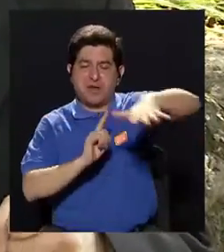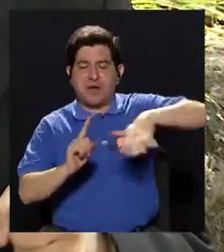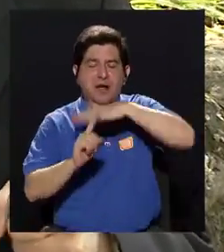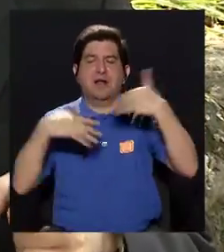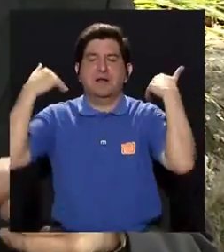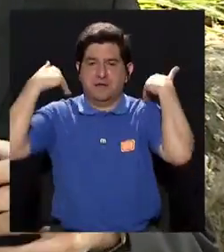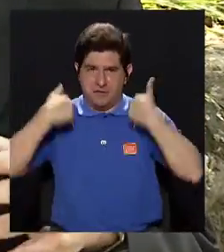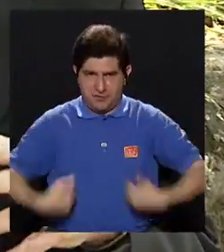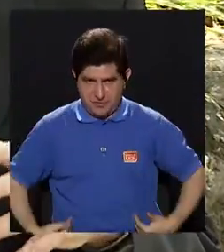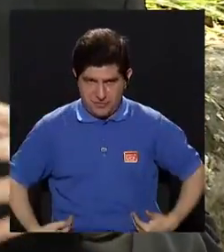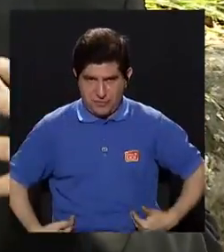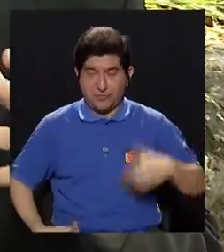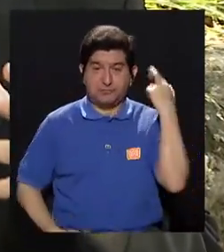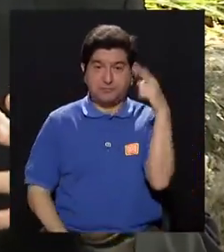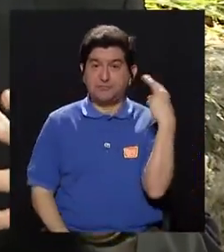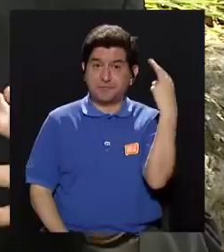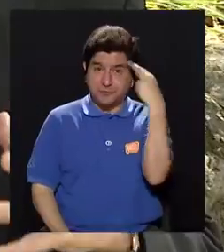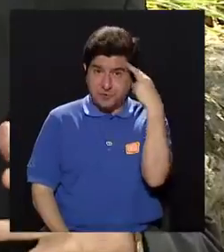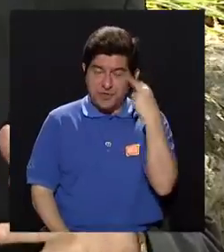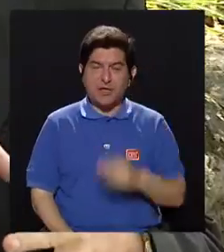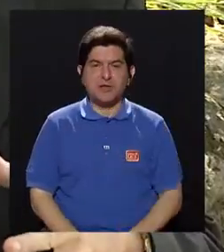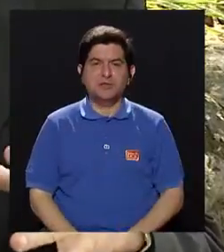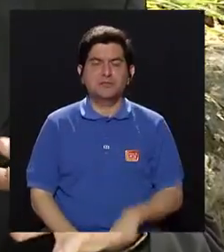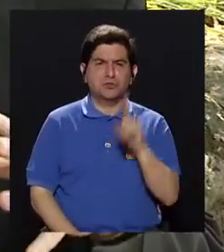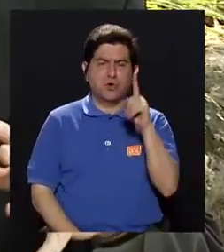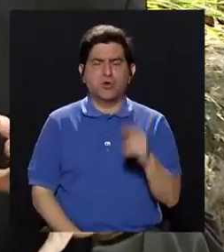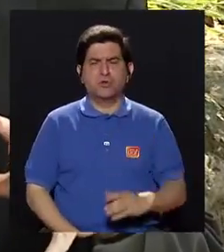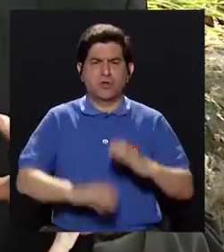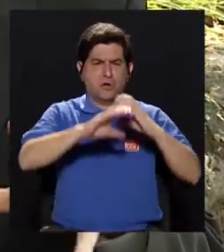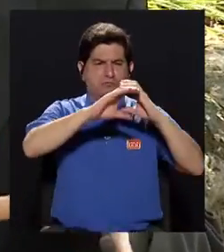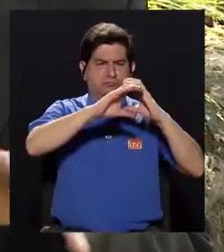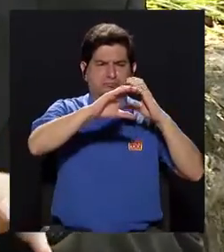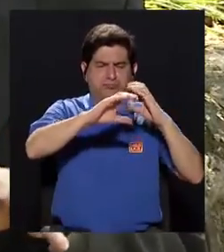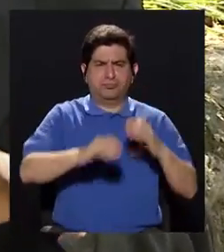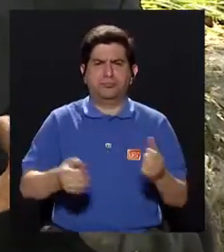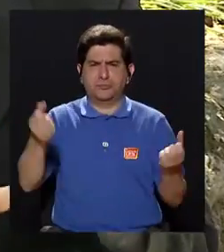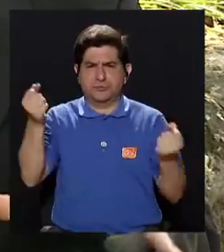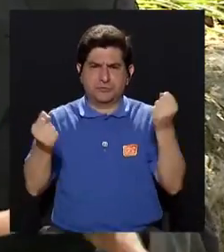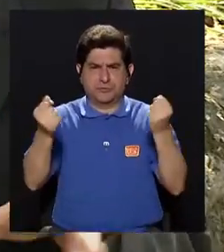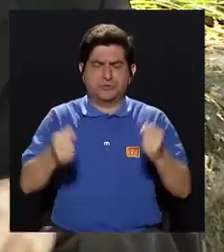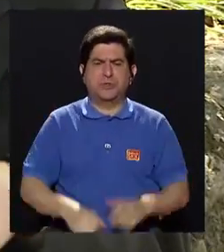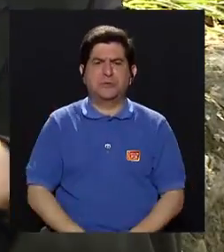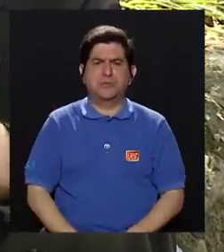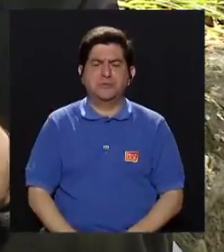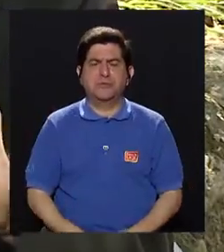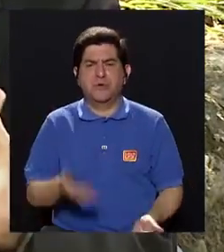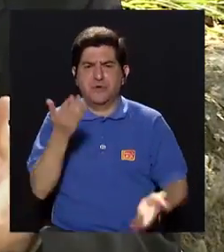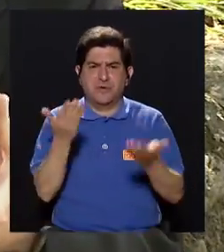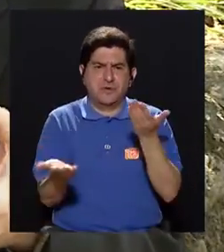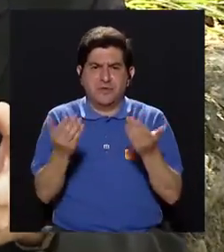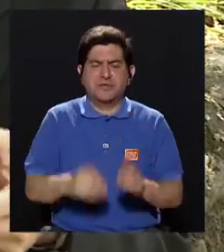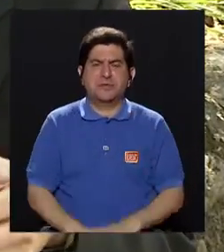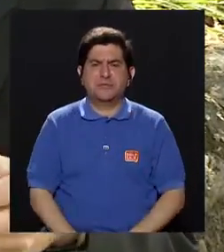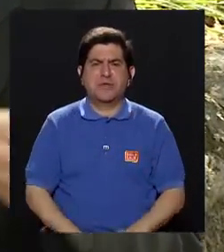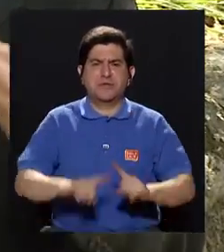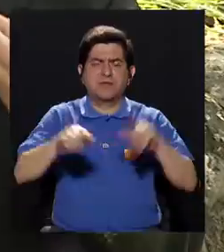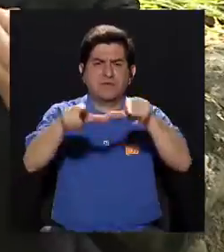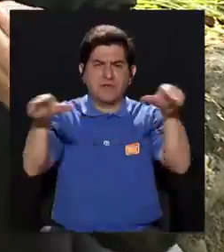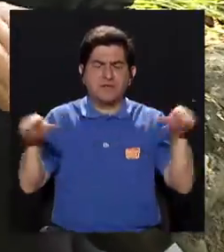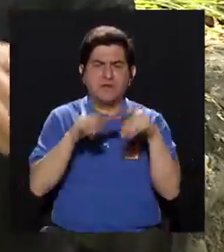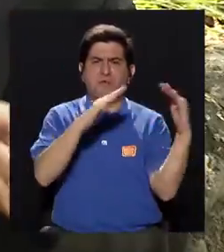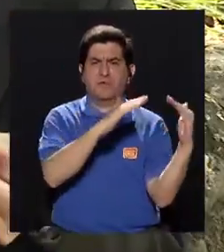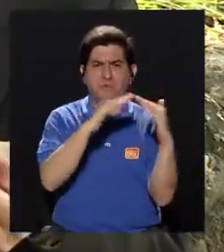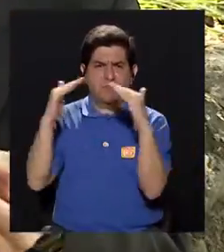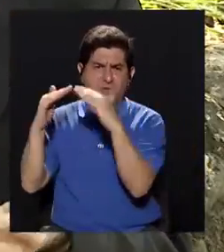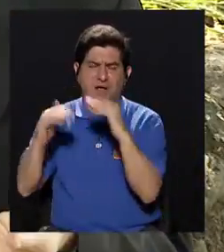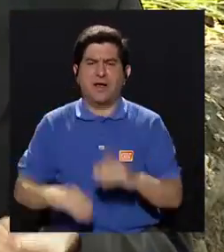Por esta razón, muchos de los contenedores que se acumulan alrededor de las viviendas o dentro de las viviendas y que